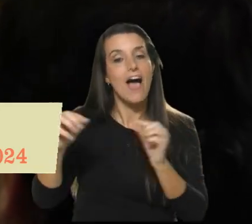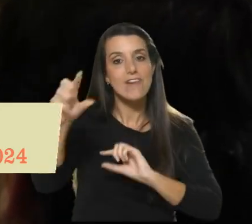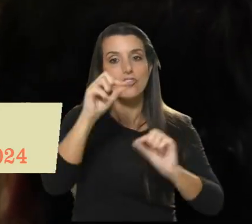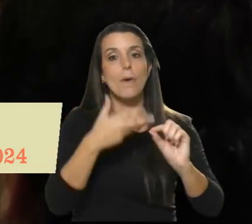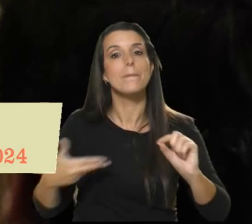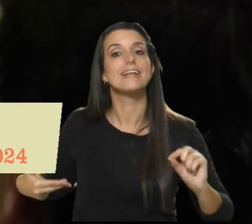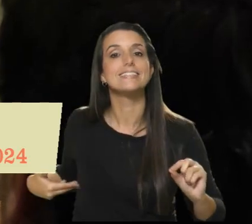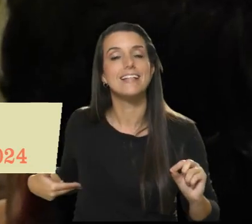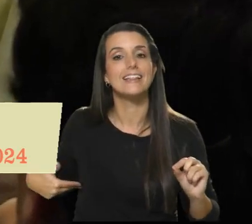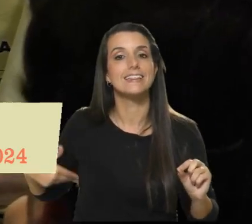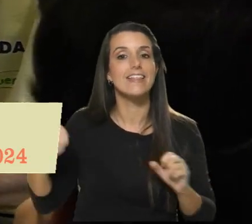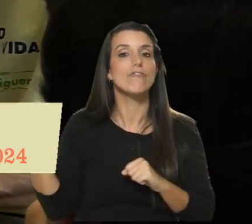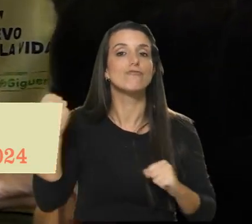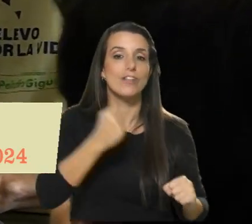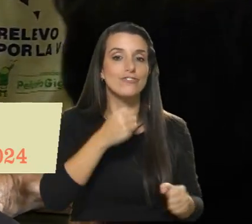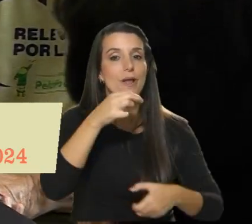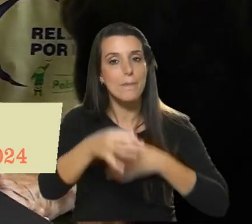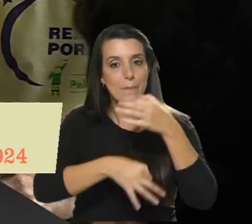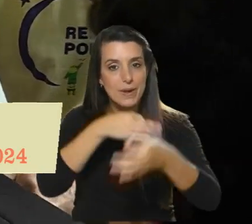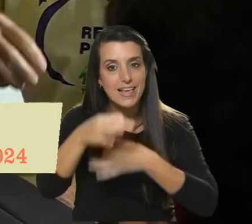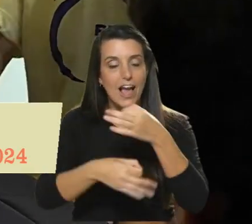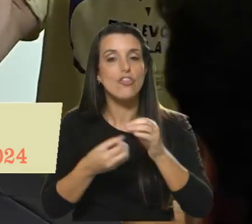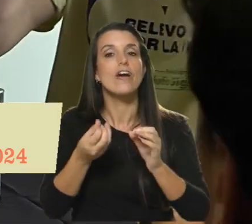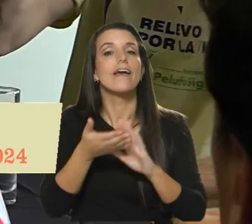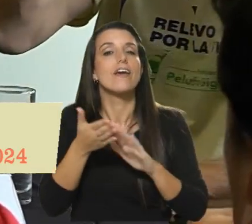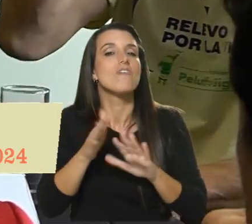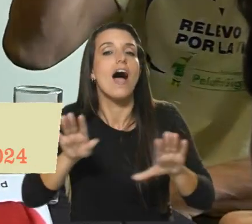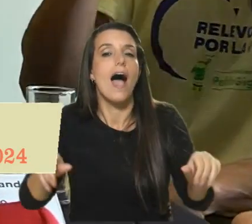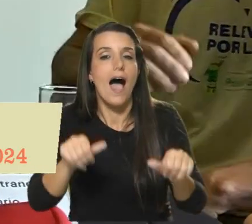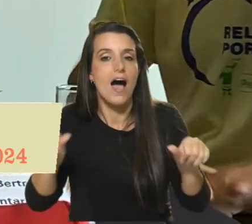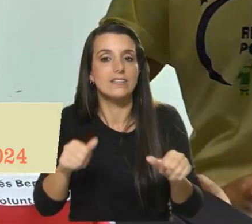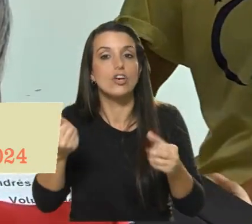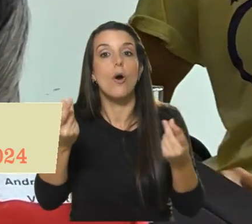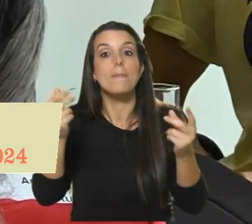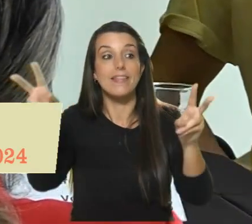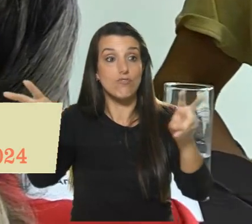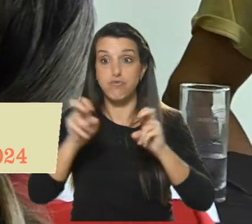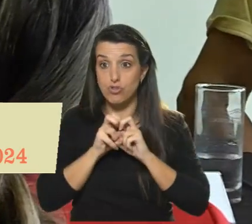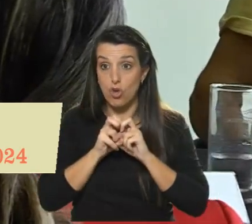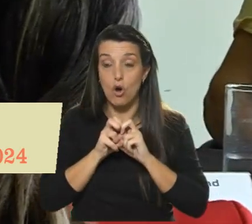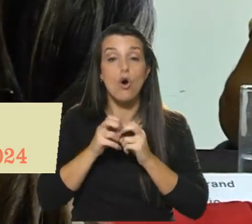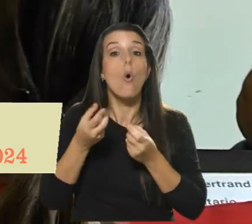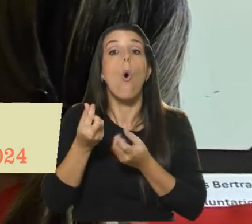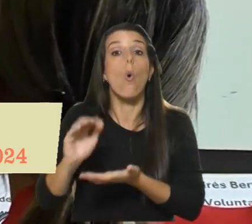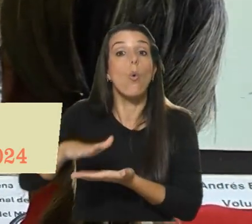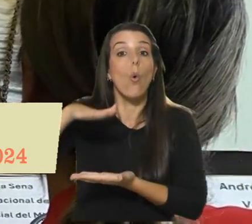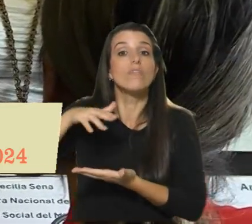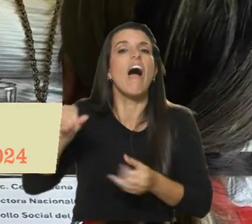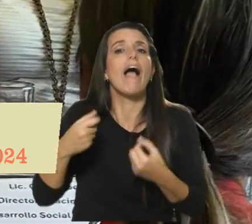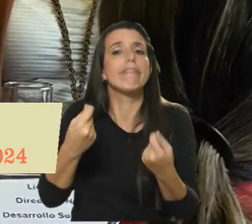presidente Jorge Bartesagui, quien está explicando qué se hace con la recaudación en este año.